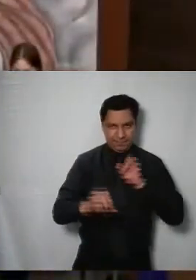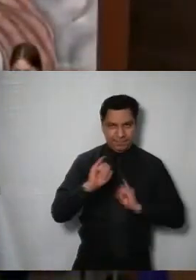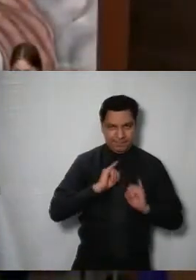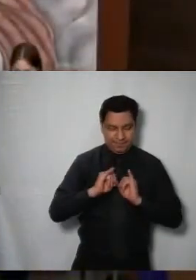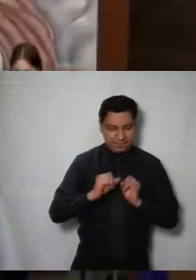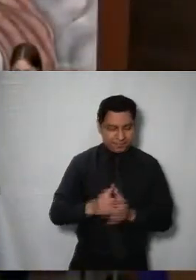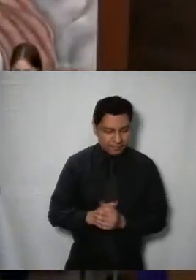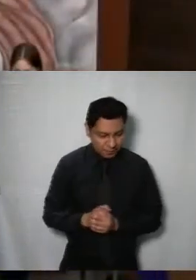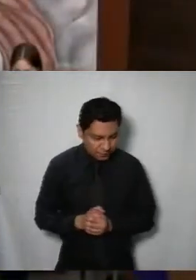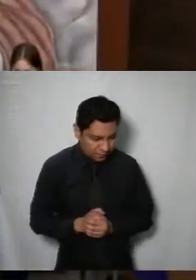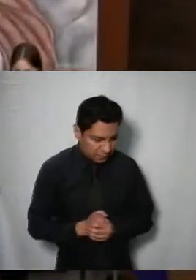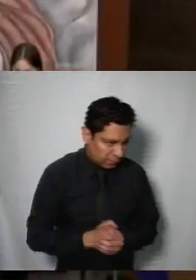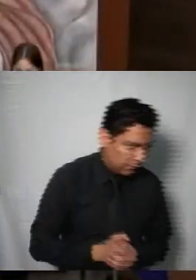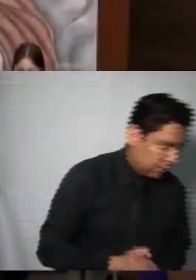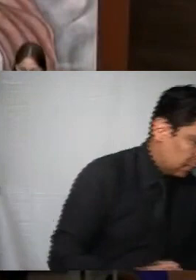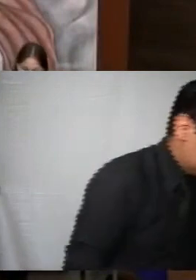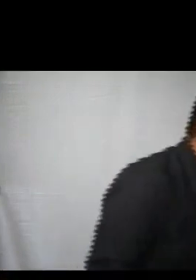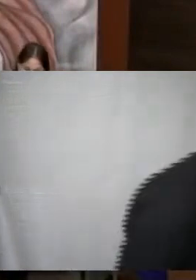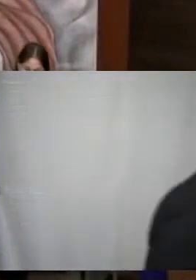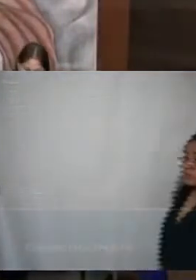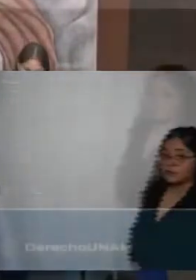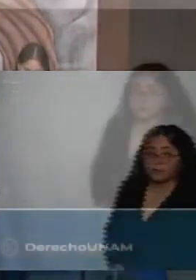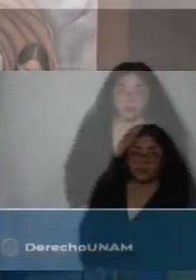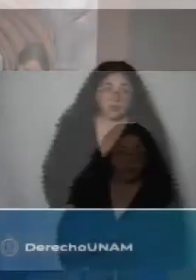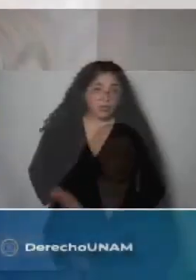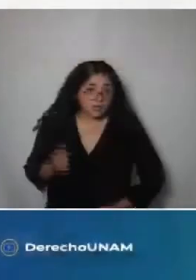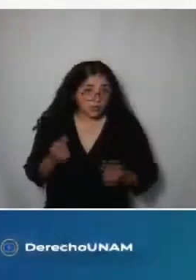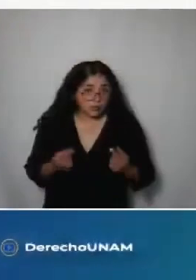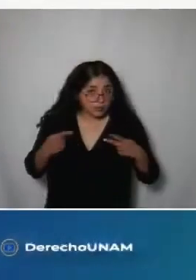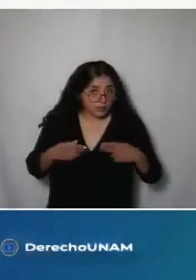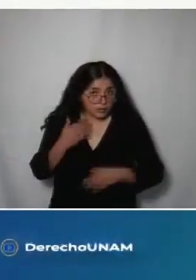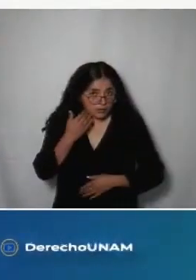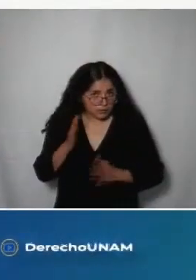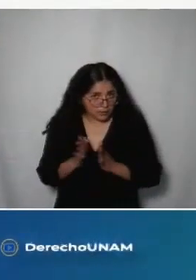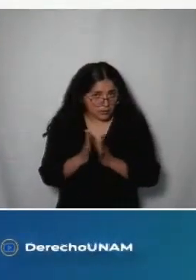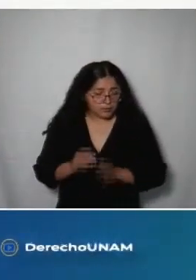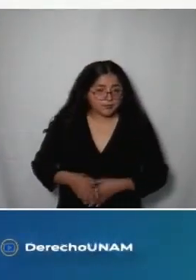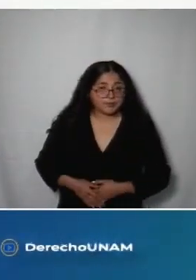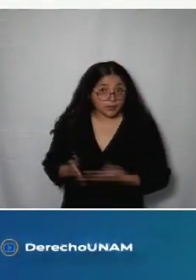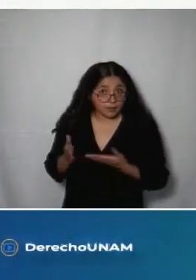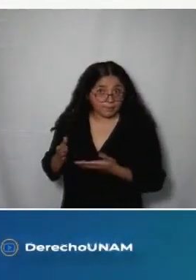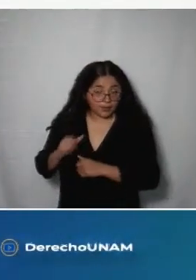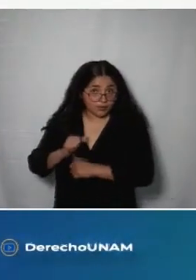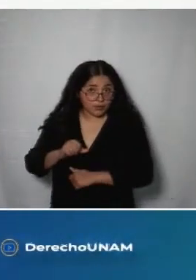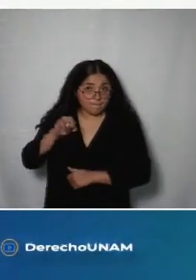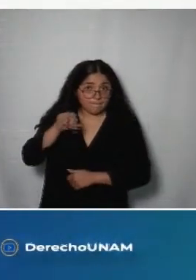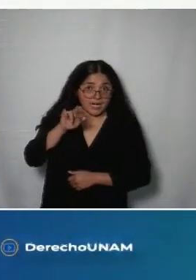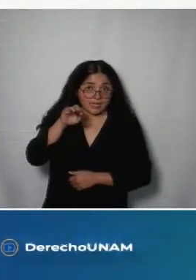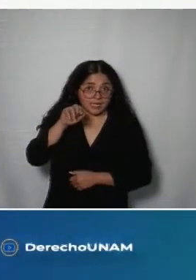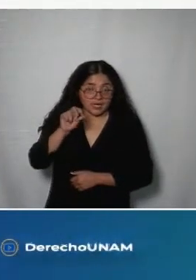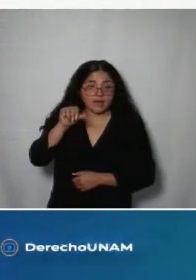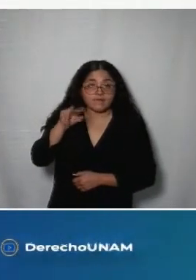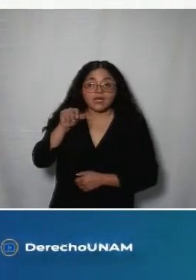bonilla algún otro comisionado comisionada desea hacer uso de la voz adelante comisionada marial carmen